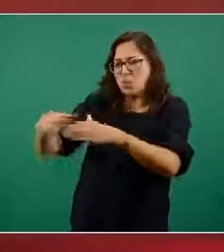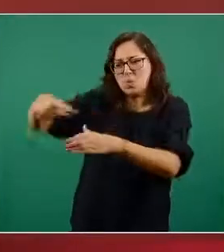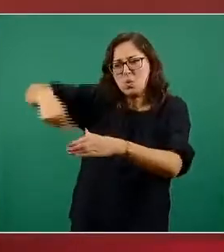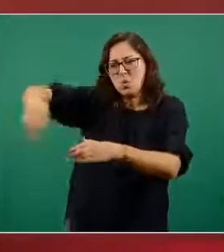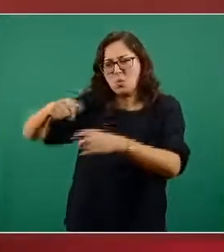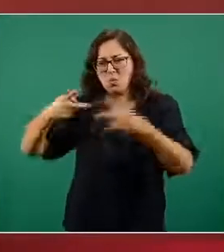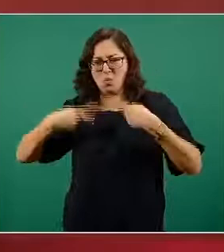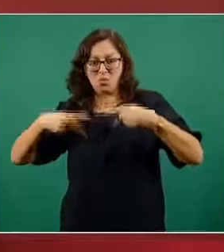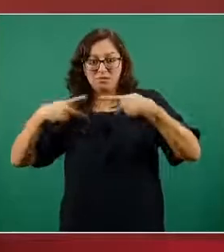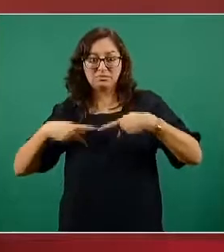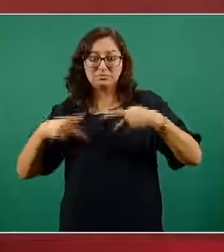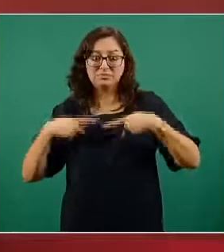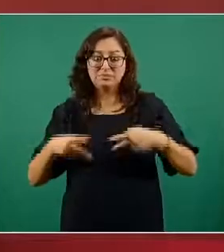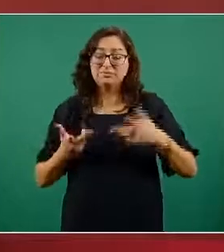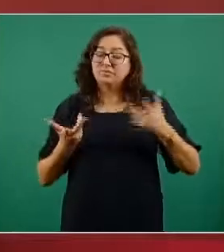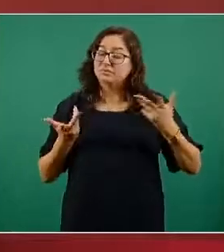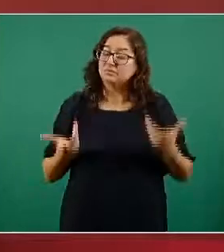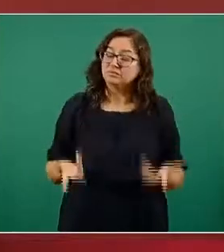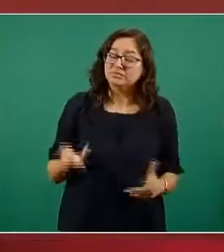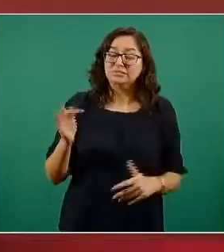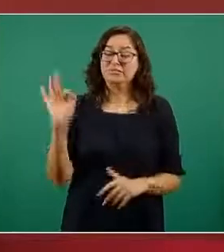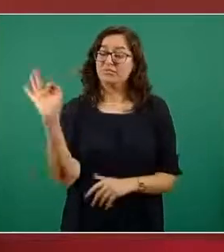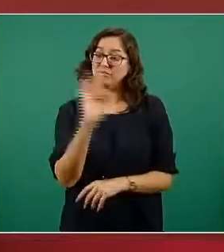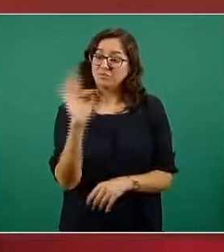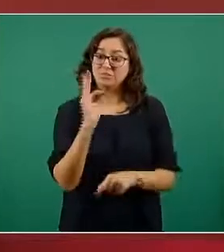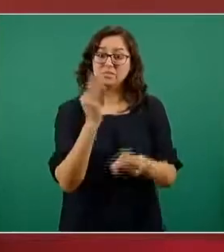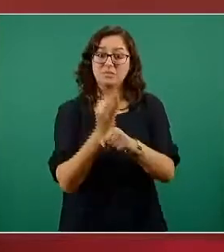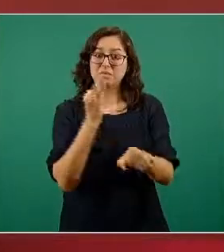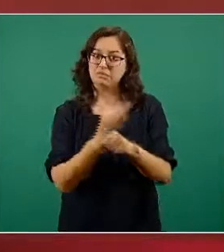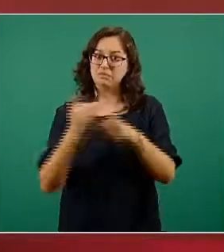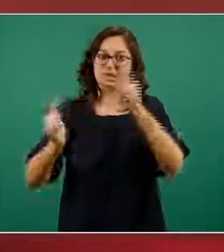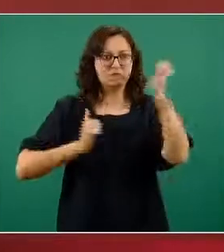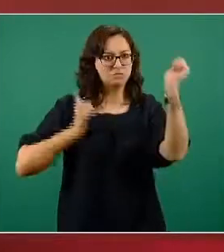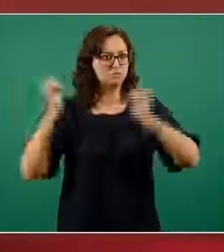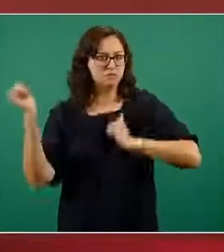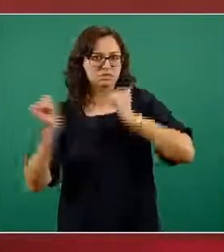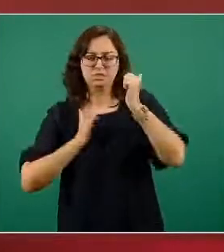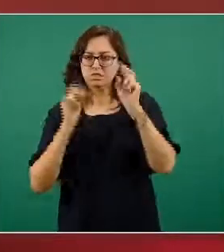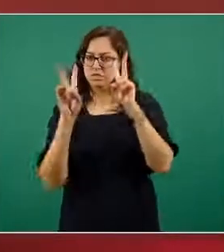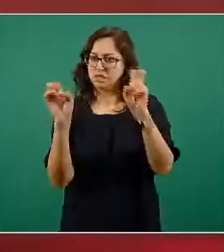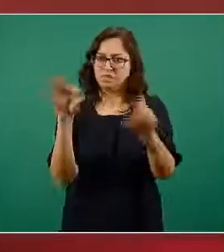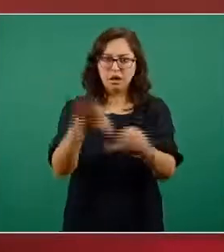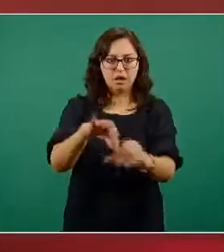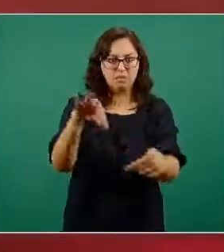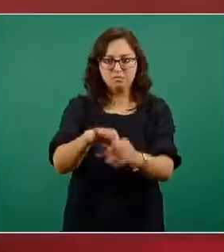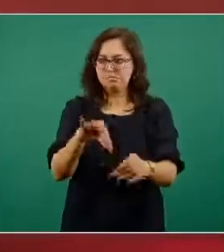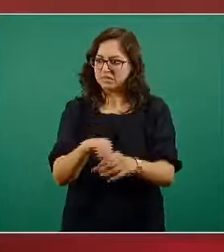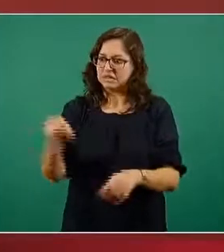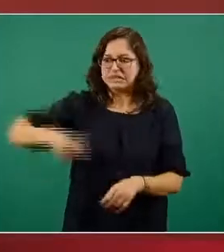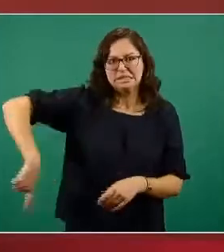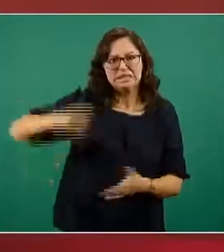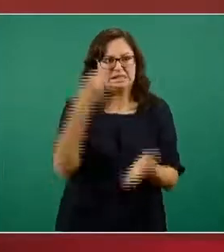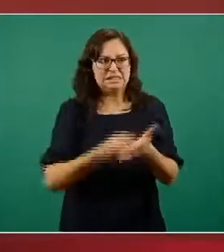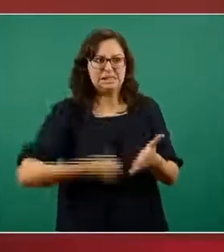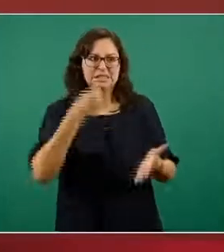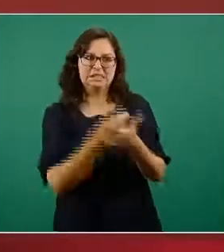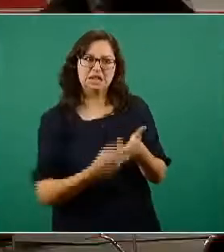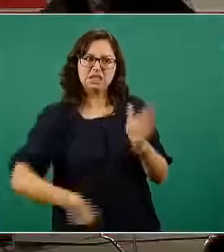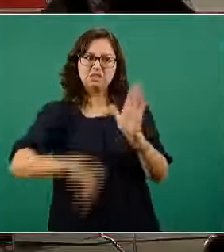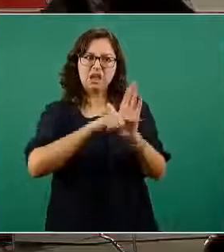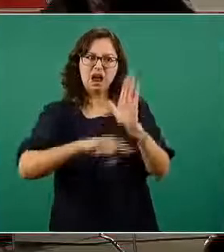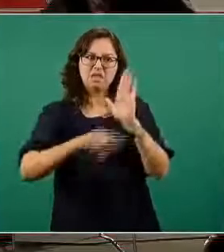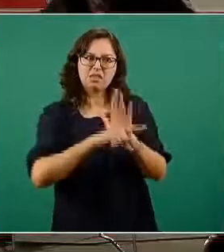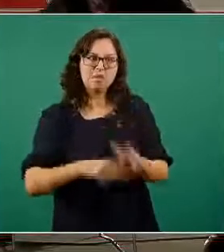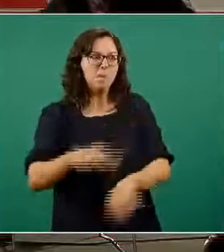posiblemente montado ahora sobre las agendas electorales que busca insistir en una idea también